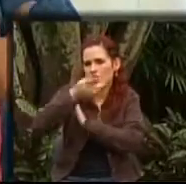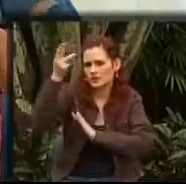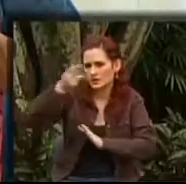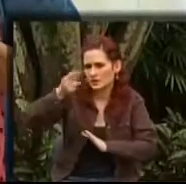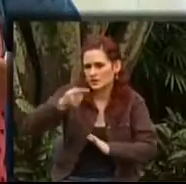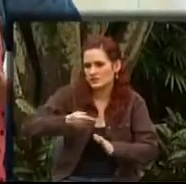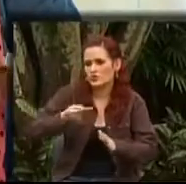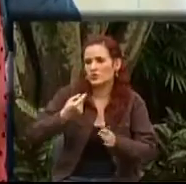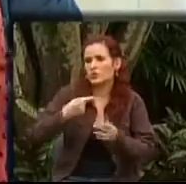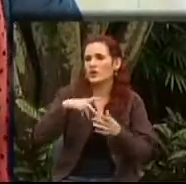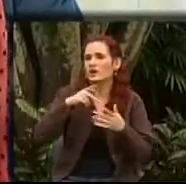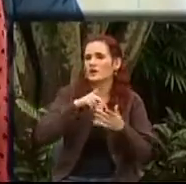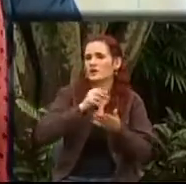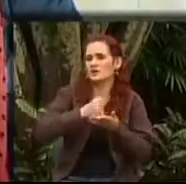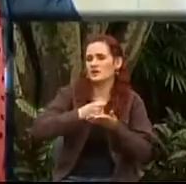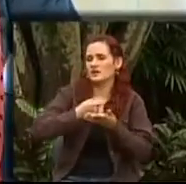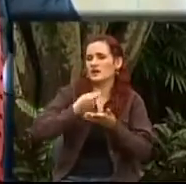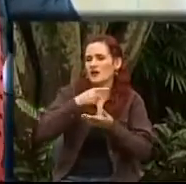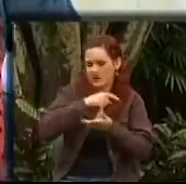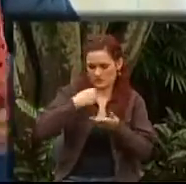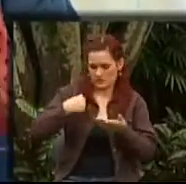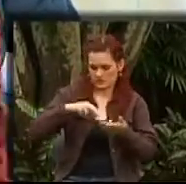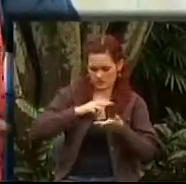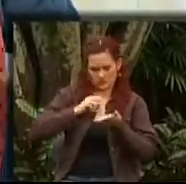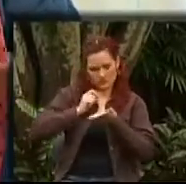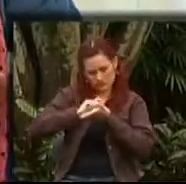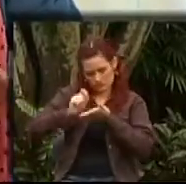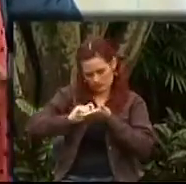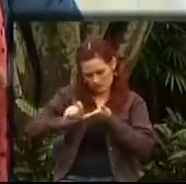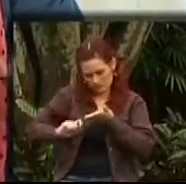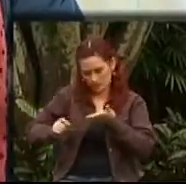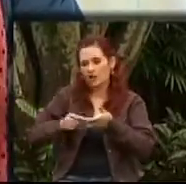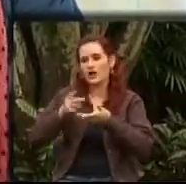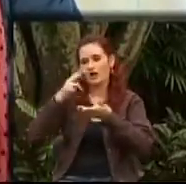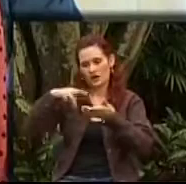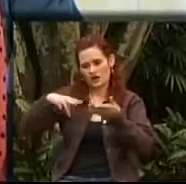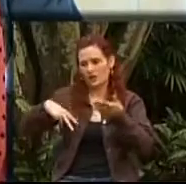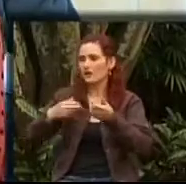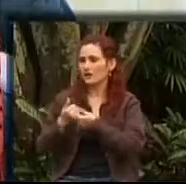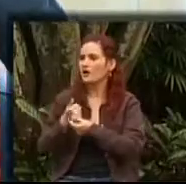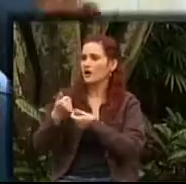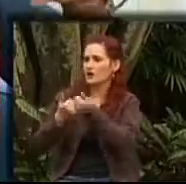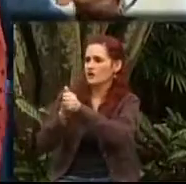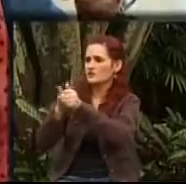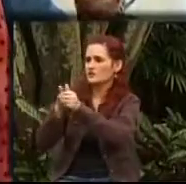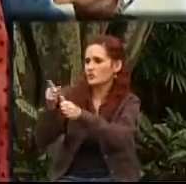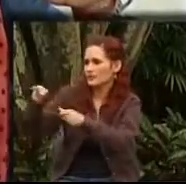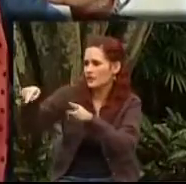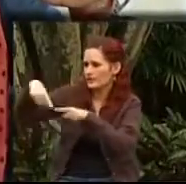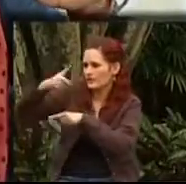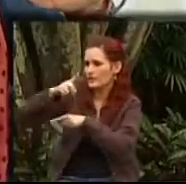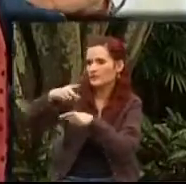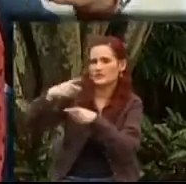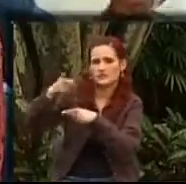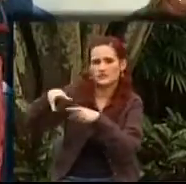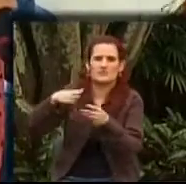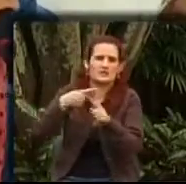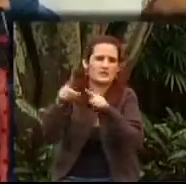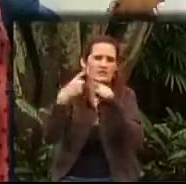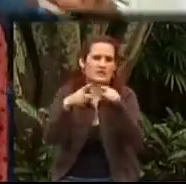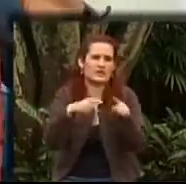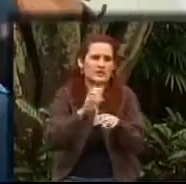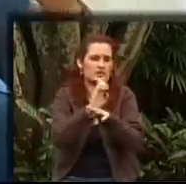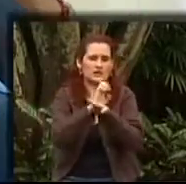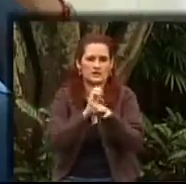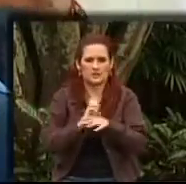nosotros orientamos a las personas y les decimos dónde pueden tener solución para esas. Hay algo y creo que la